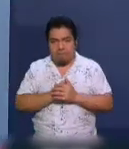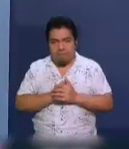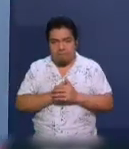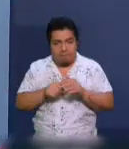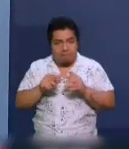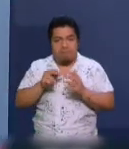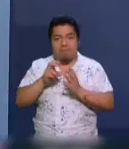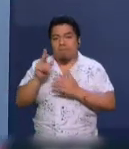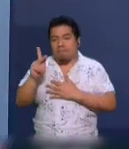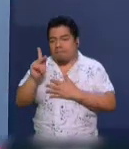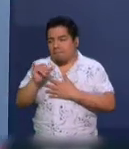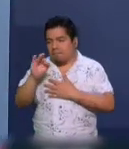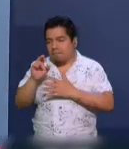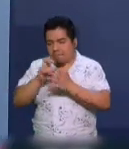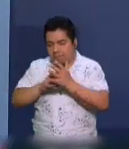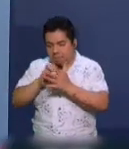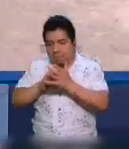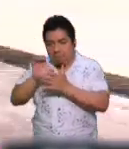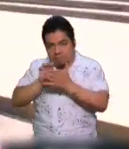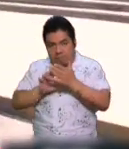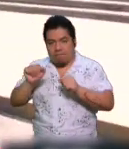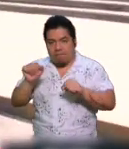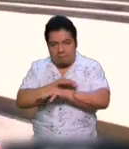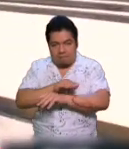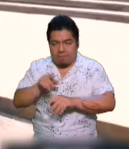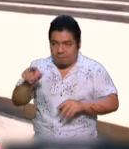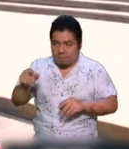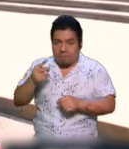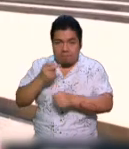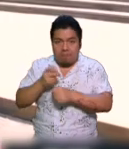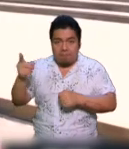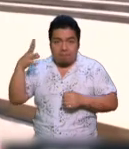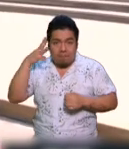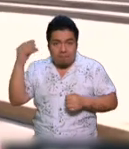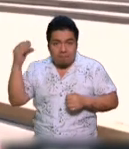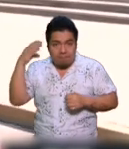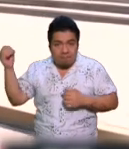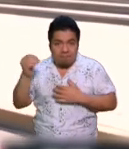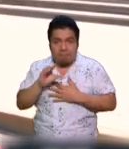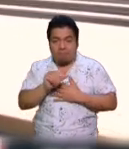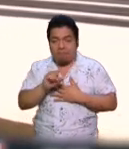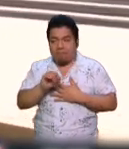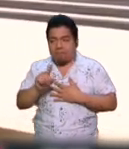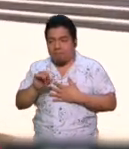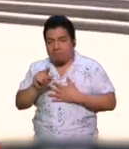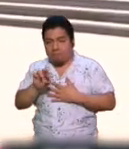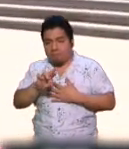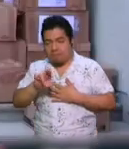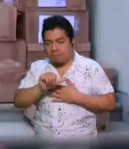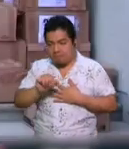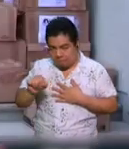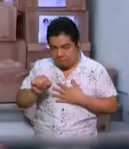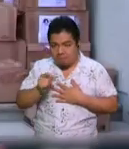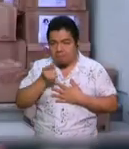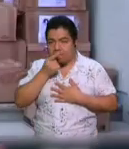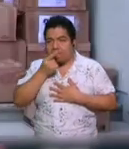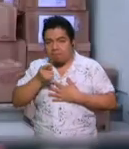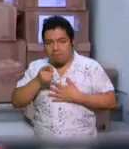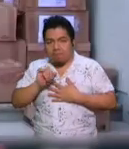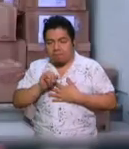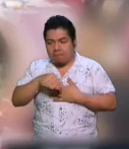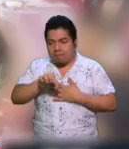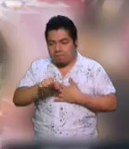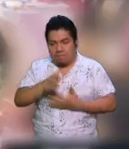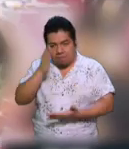información de la reforma judicial le cuento que el titular del juzgado segundo de distrito en Colima, Francisco Javier García Contreras, ordenó al Instituto Nacional